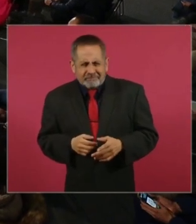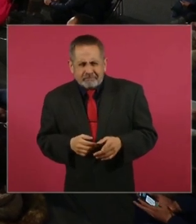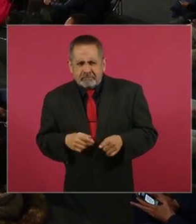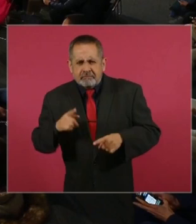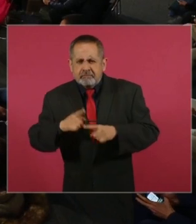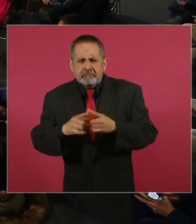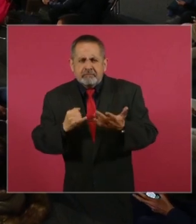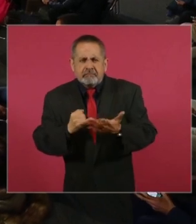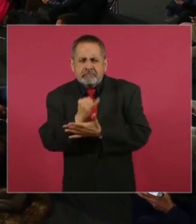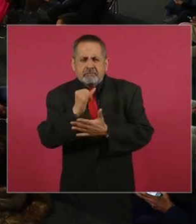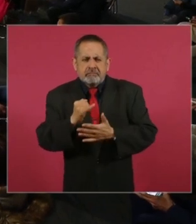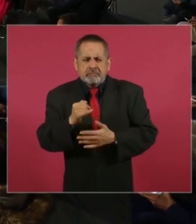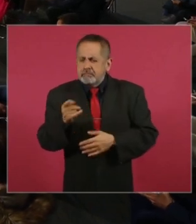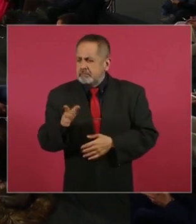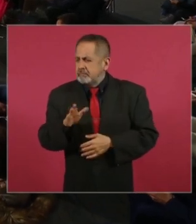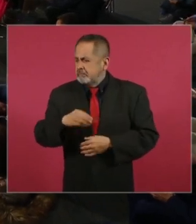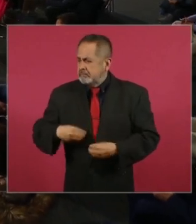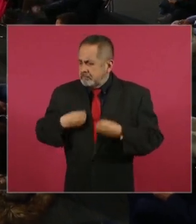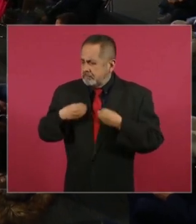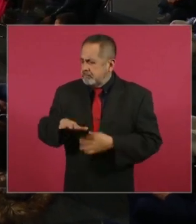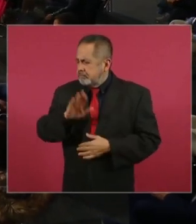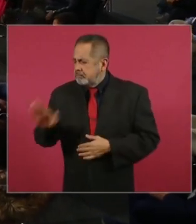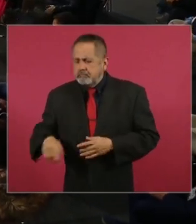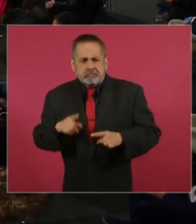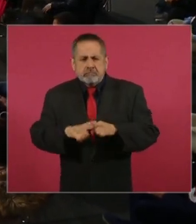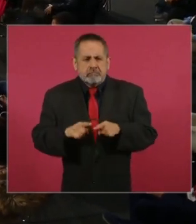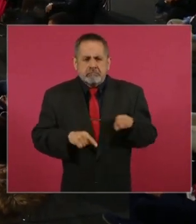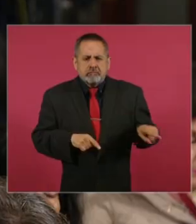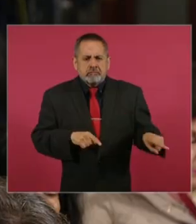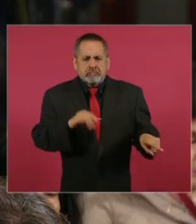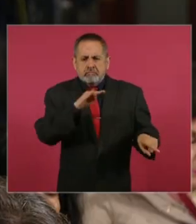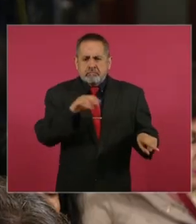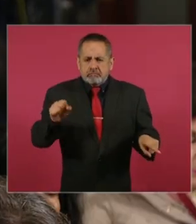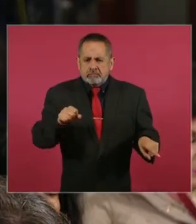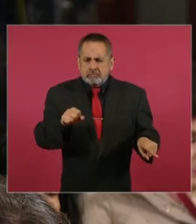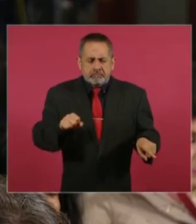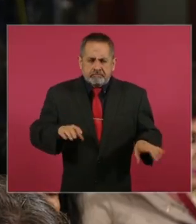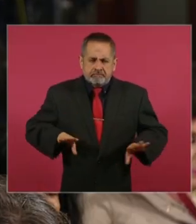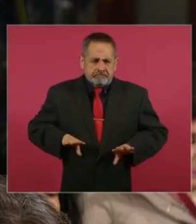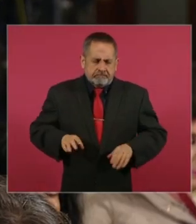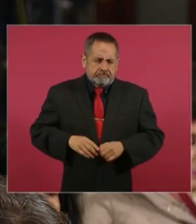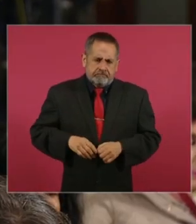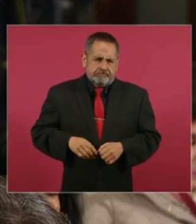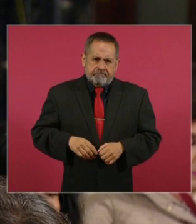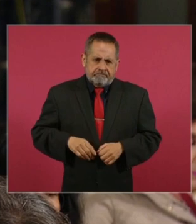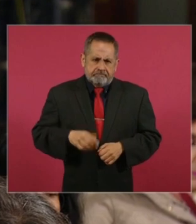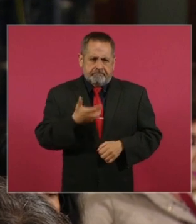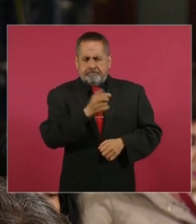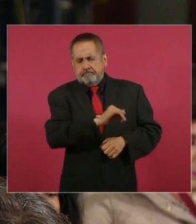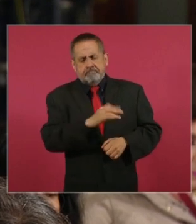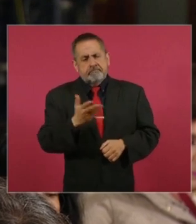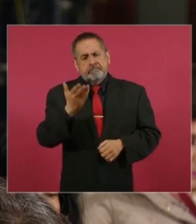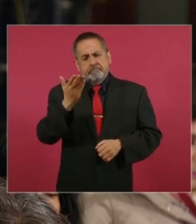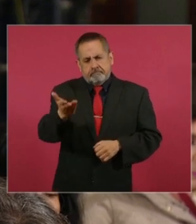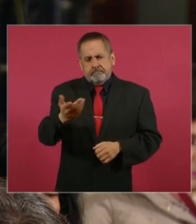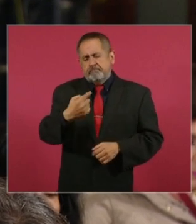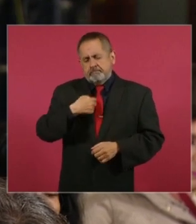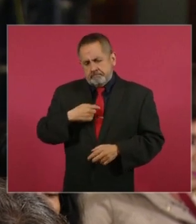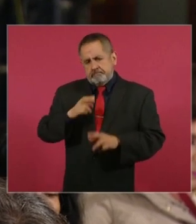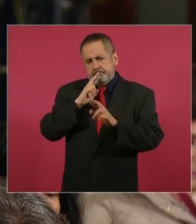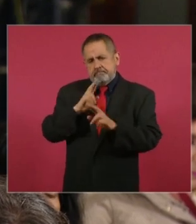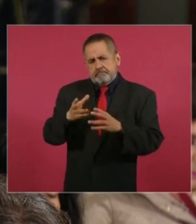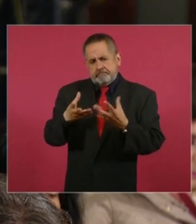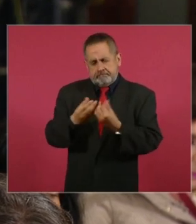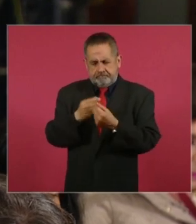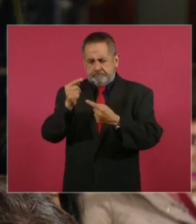vida y la muerte de la gente en el Seguro Social con este tipo de acciones o actitudes? Eso es todo y le quiero pedir de favor que me contesten estos